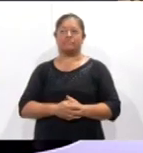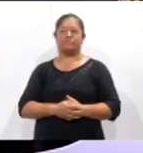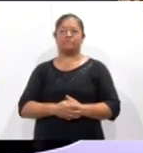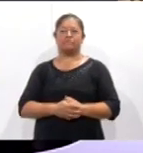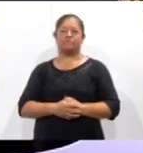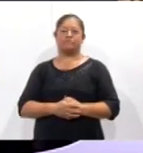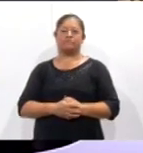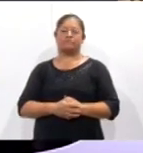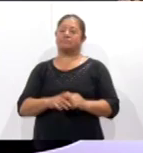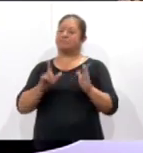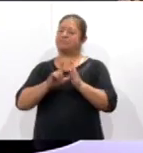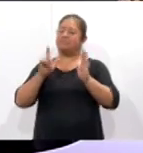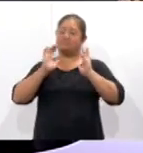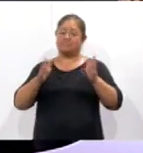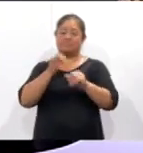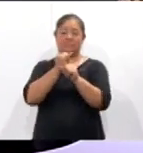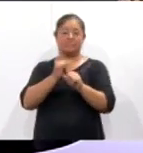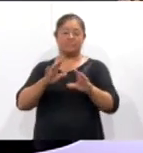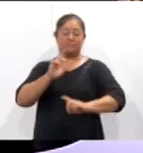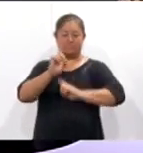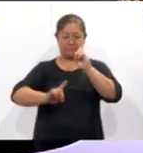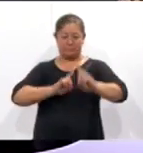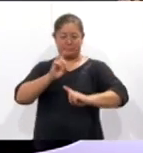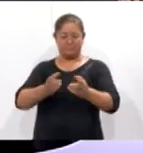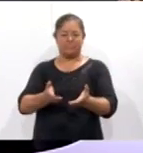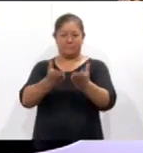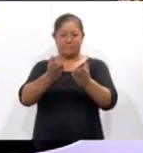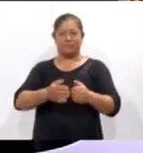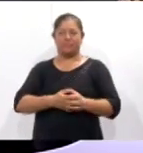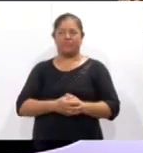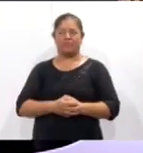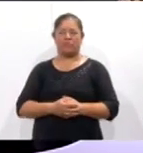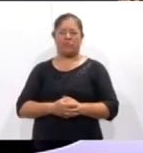Ya le tenemos lista la información deportiva en la siguiente nota.